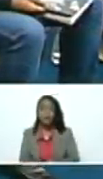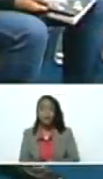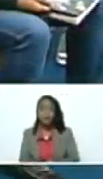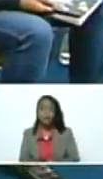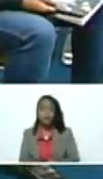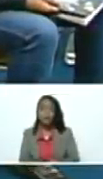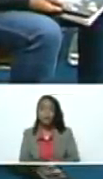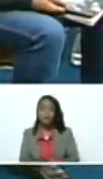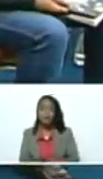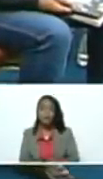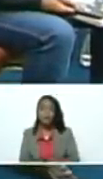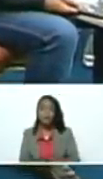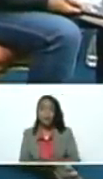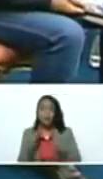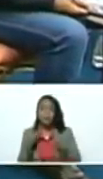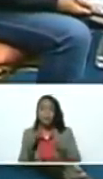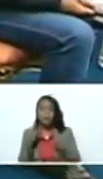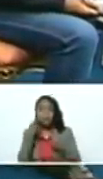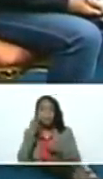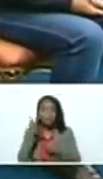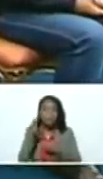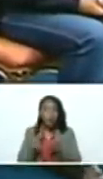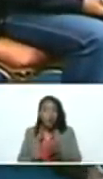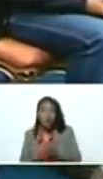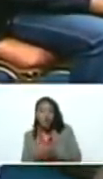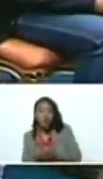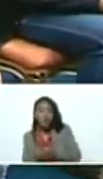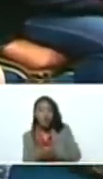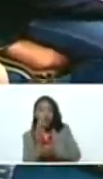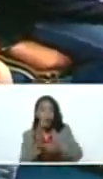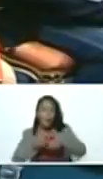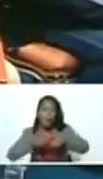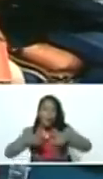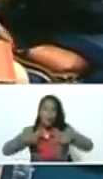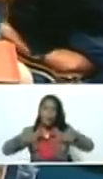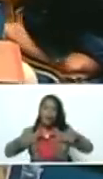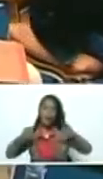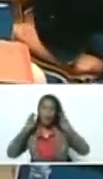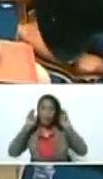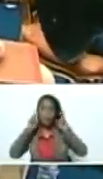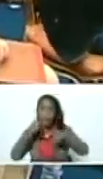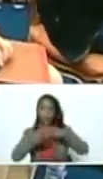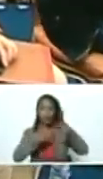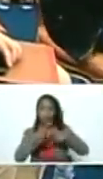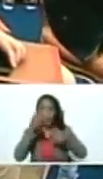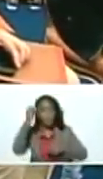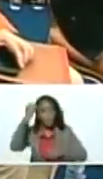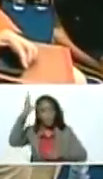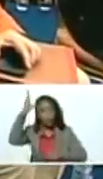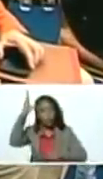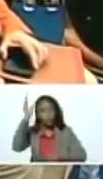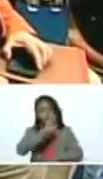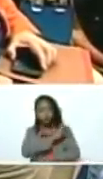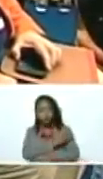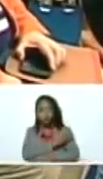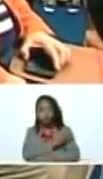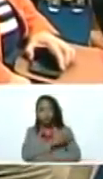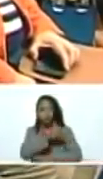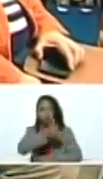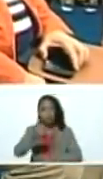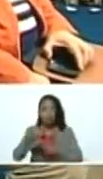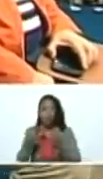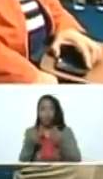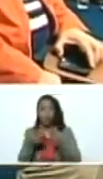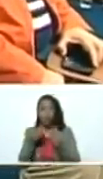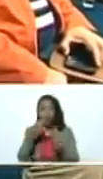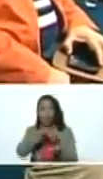para ver el florecimiento del aparato productivo de las capacidades y potencialidades económicas de todos